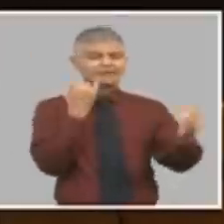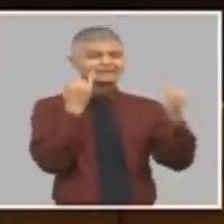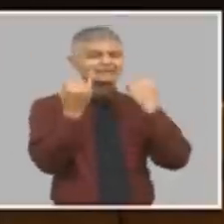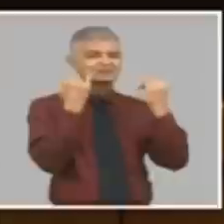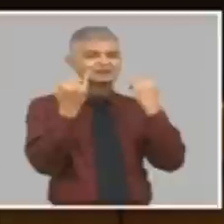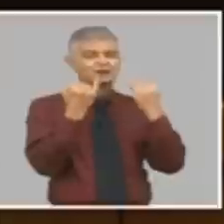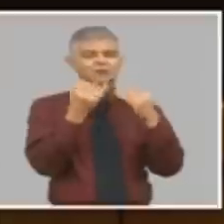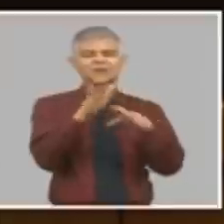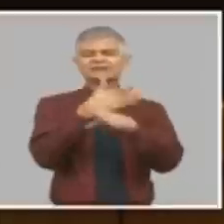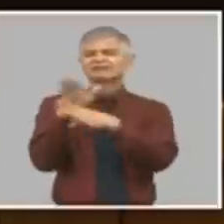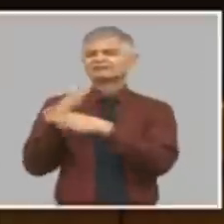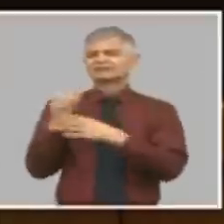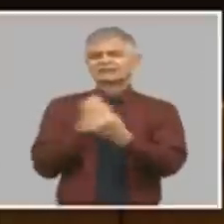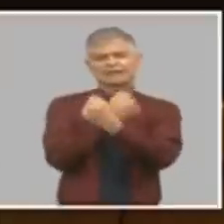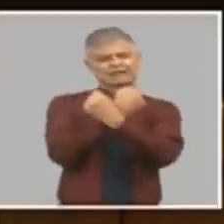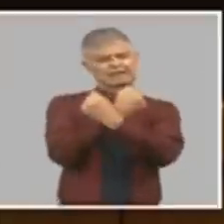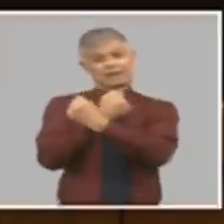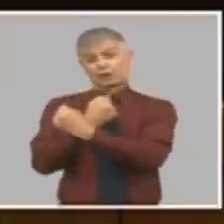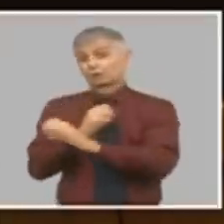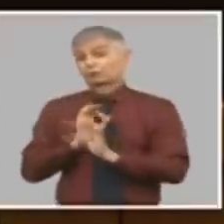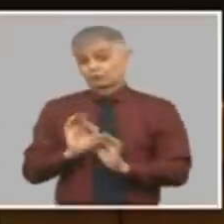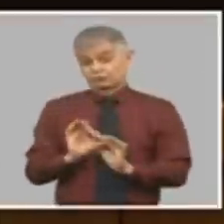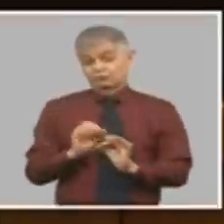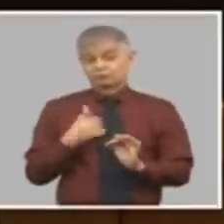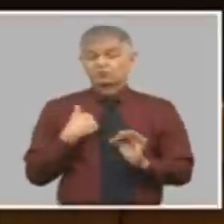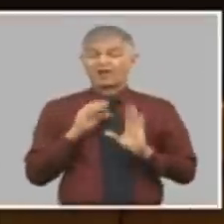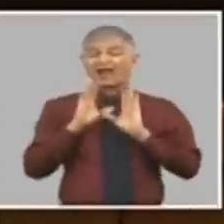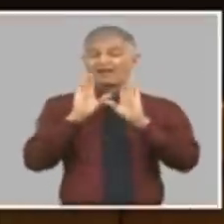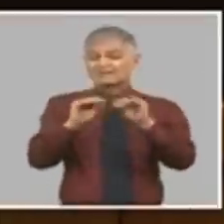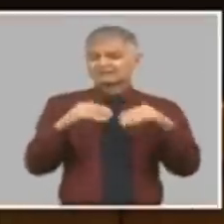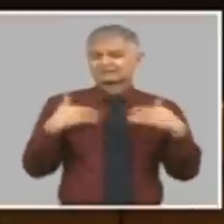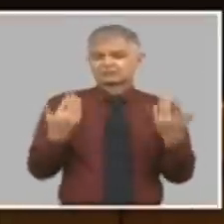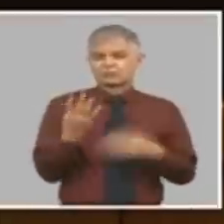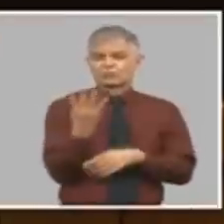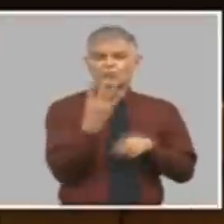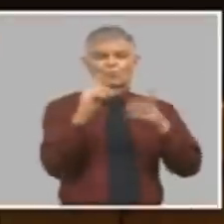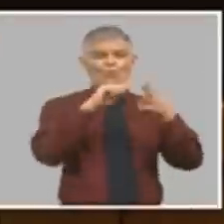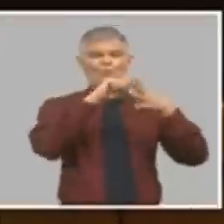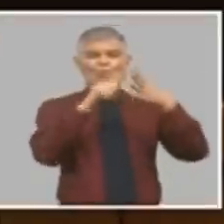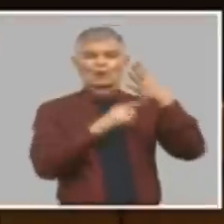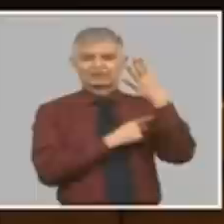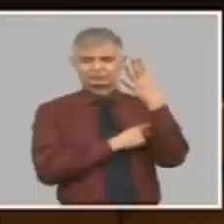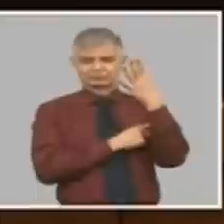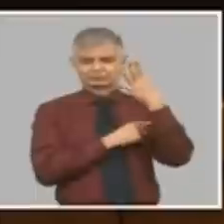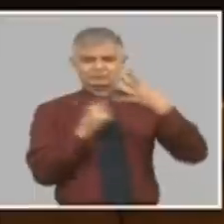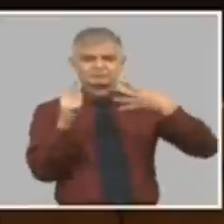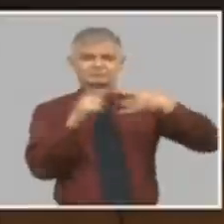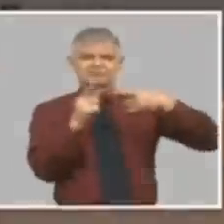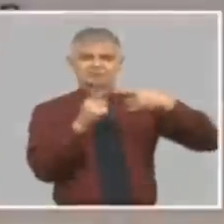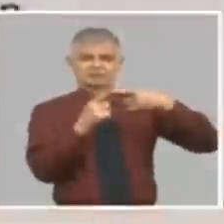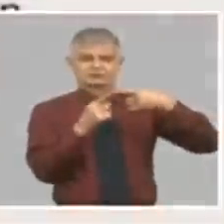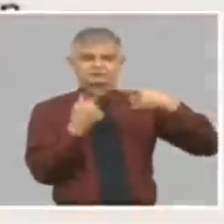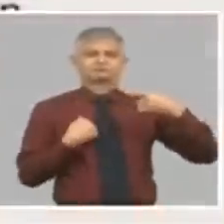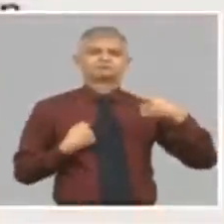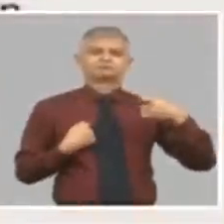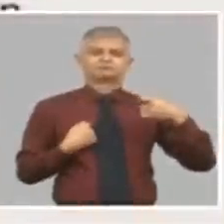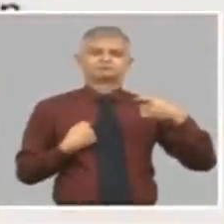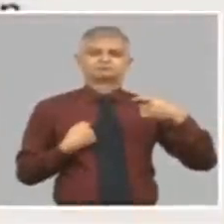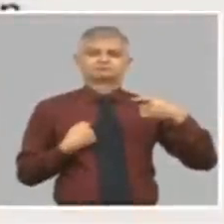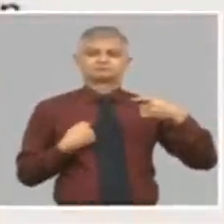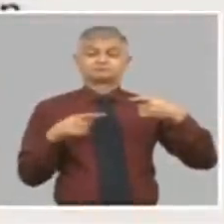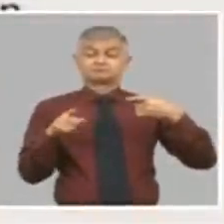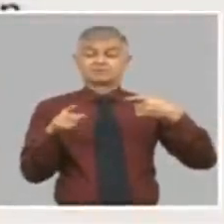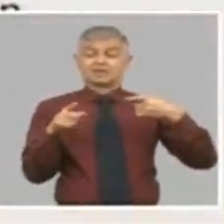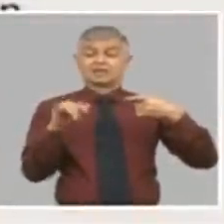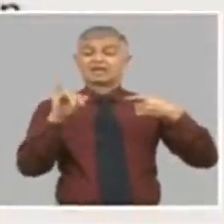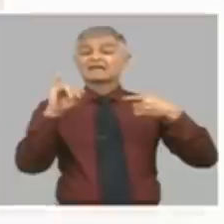varios riesgos pero aquí me voy a referir a cuatro primer riesgo que la